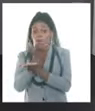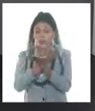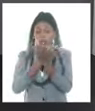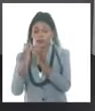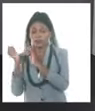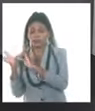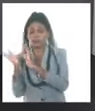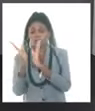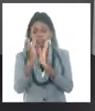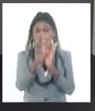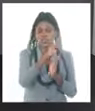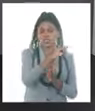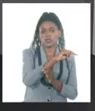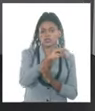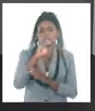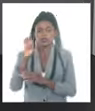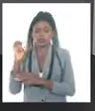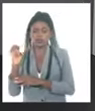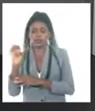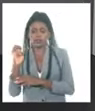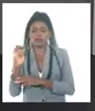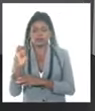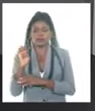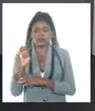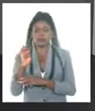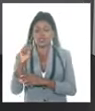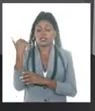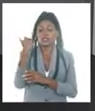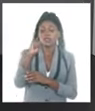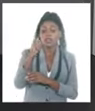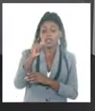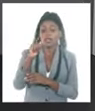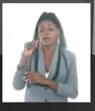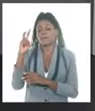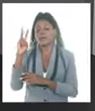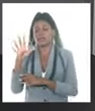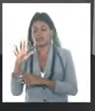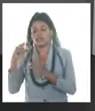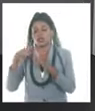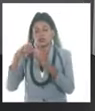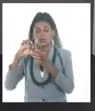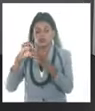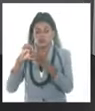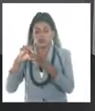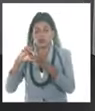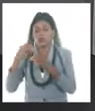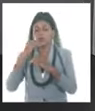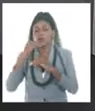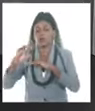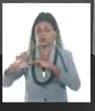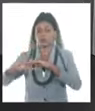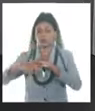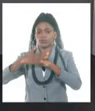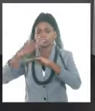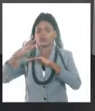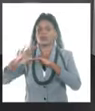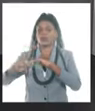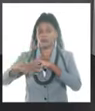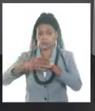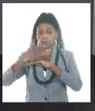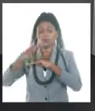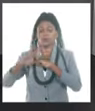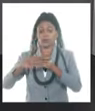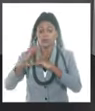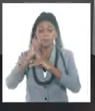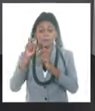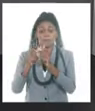nordeste al este con velocidades entre 10 y 25 kilómetros por hora. Habrá oleaje en la costa norte oriental que se